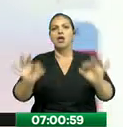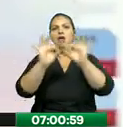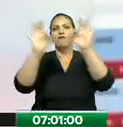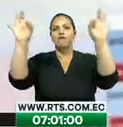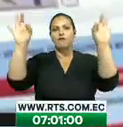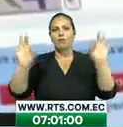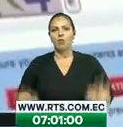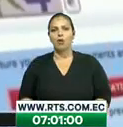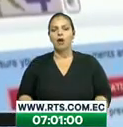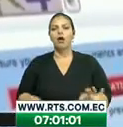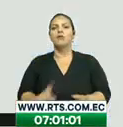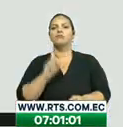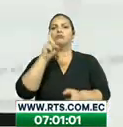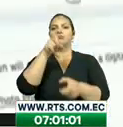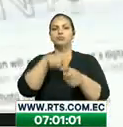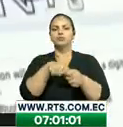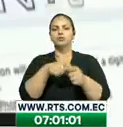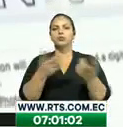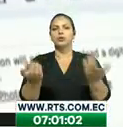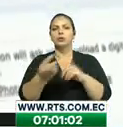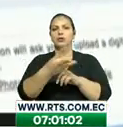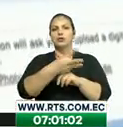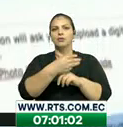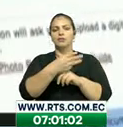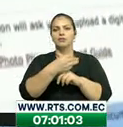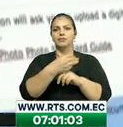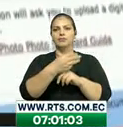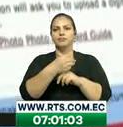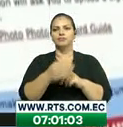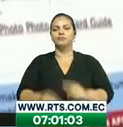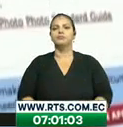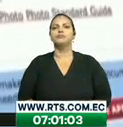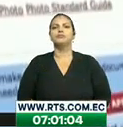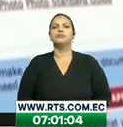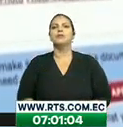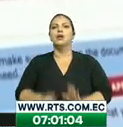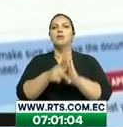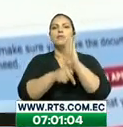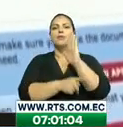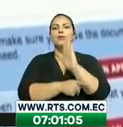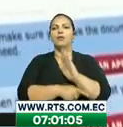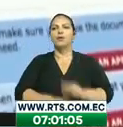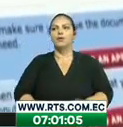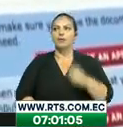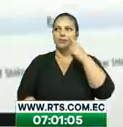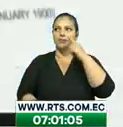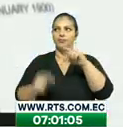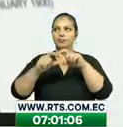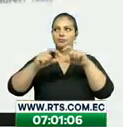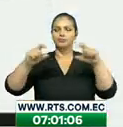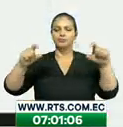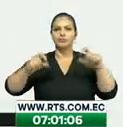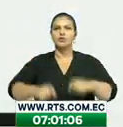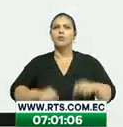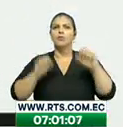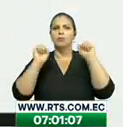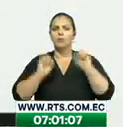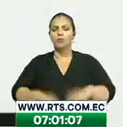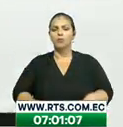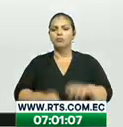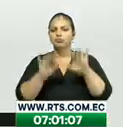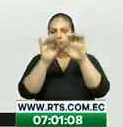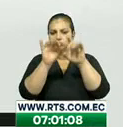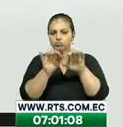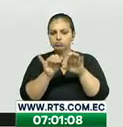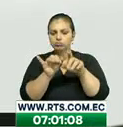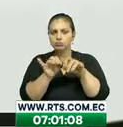octubre en la página web oficial del programa DV-2021. Ahí usted deberá revisar la serie